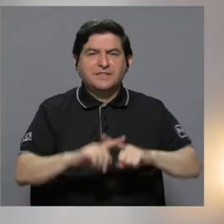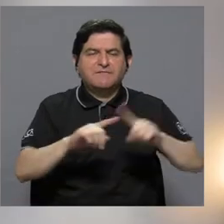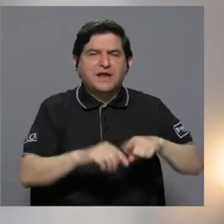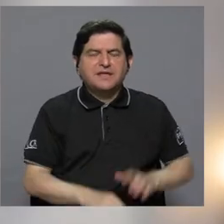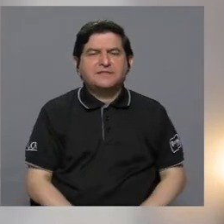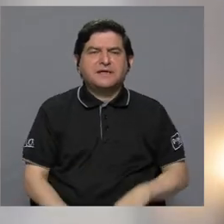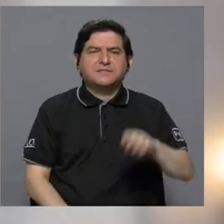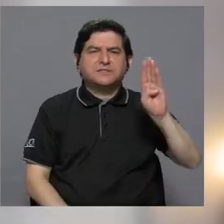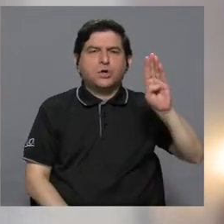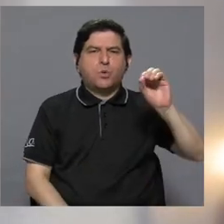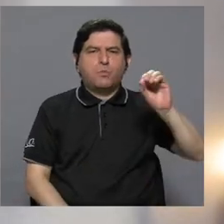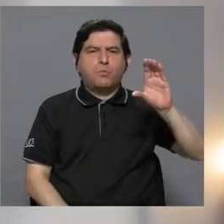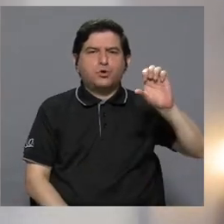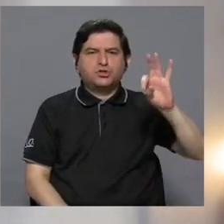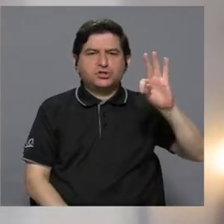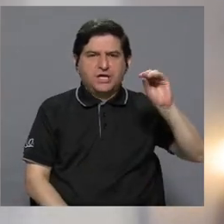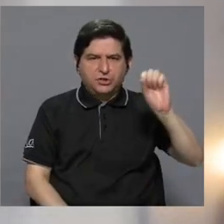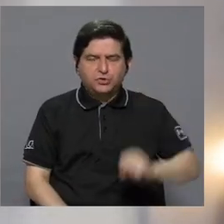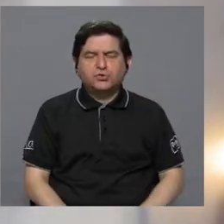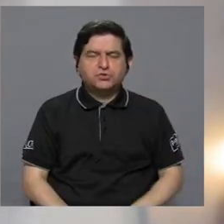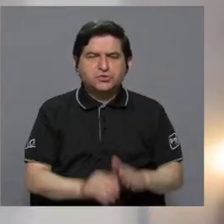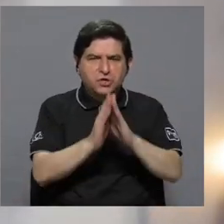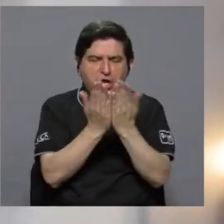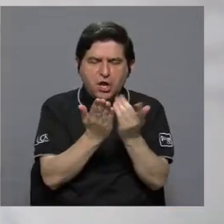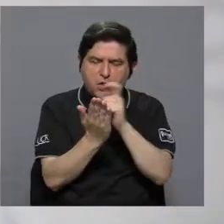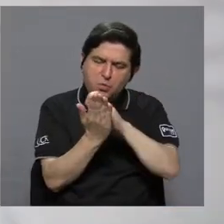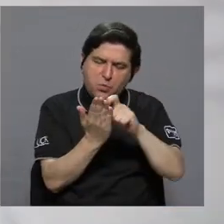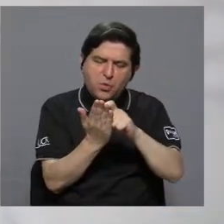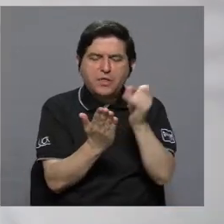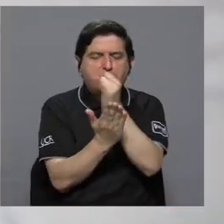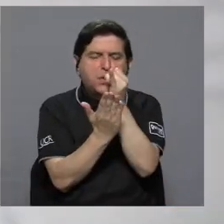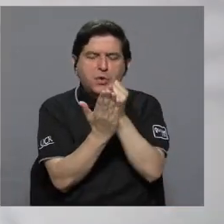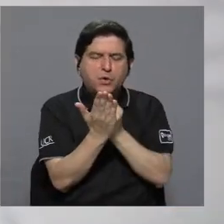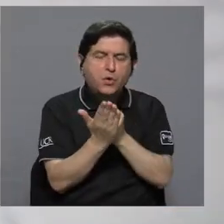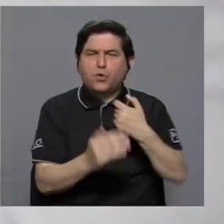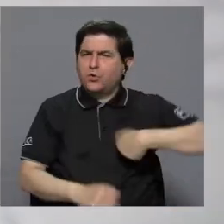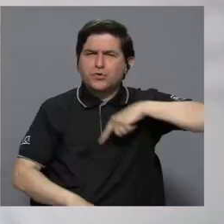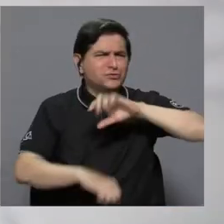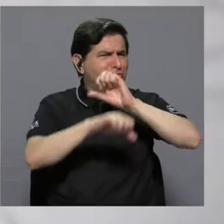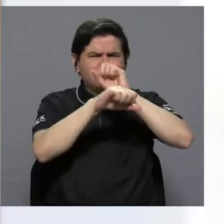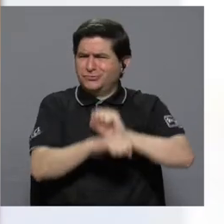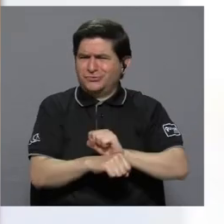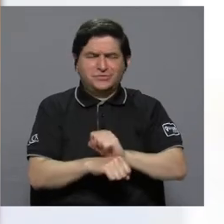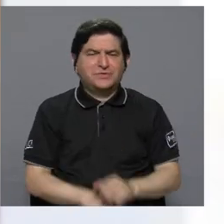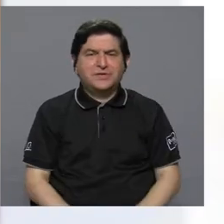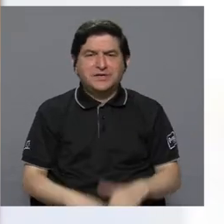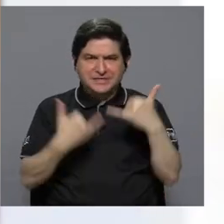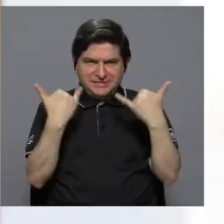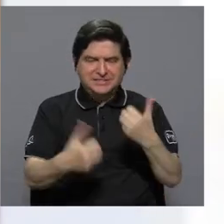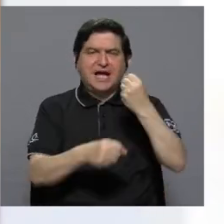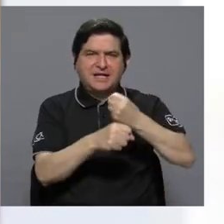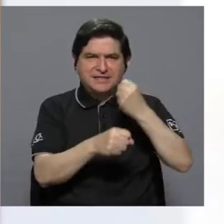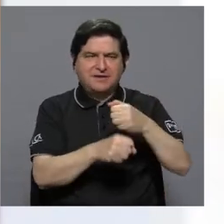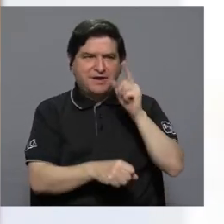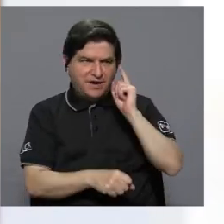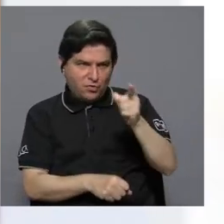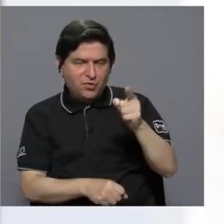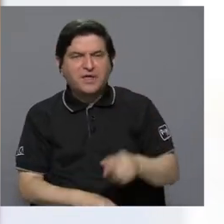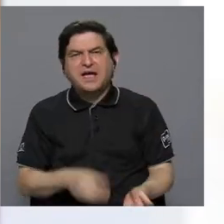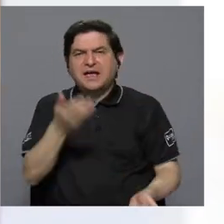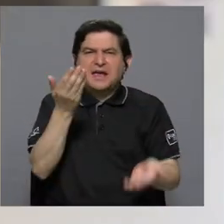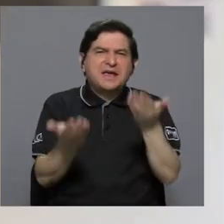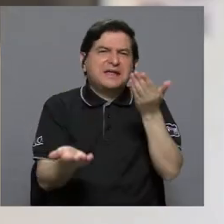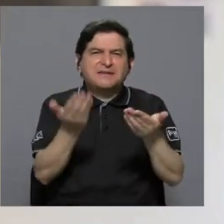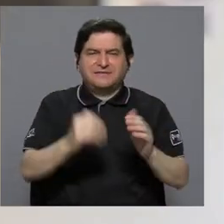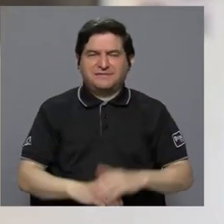encabernos de apuntos, es algo que no estamos acostumbrados porque estamos acostumbrados a la obra de Juan Manuel, que es más bien